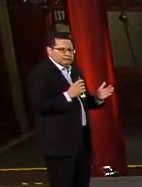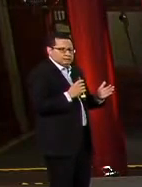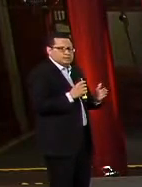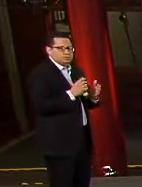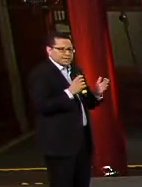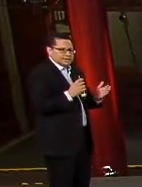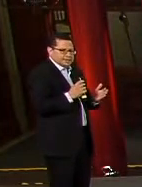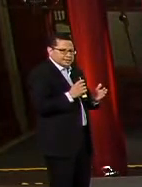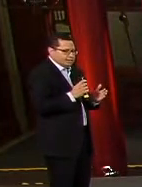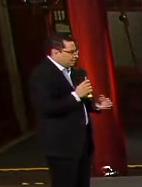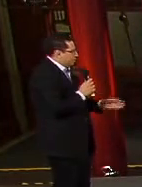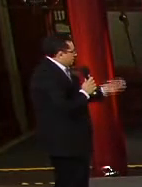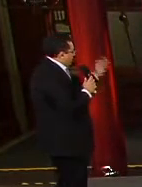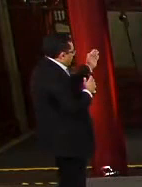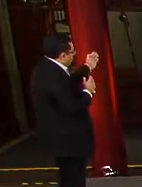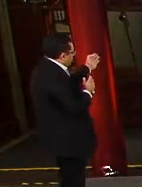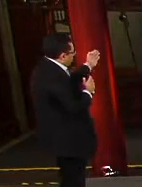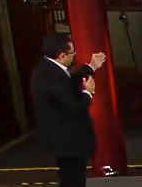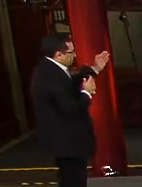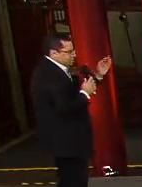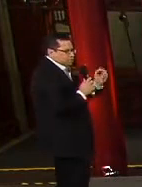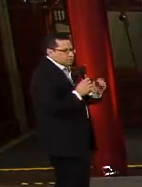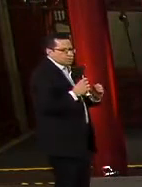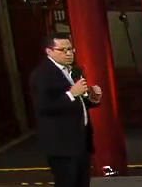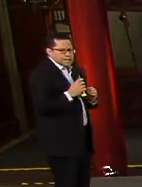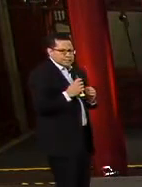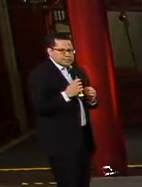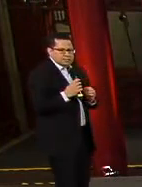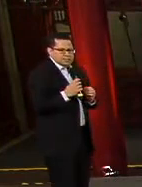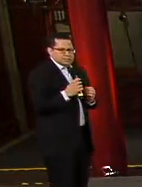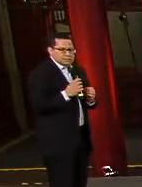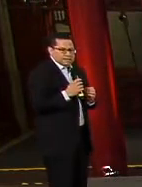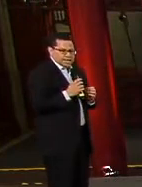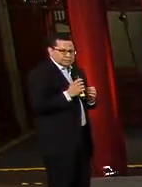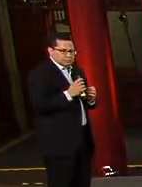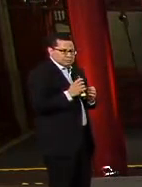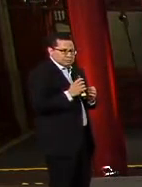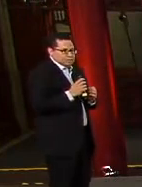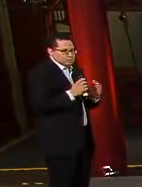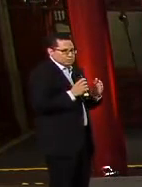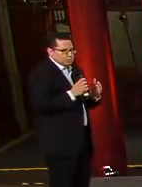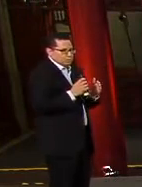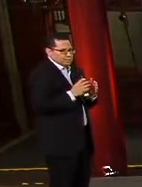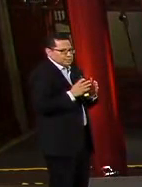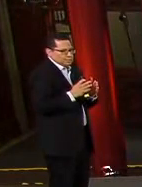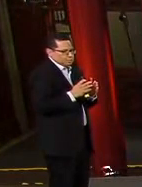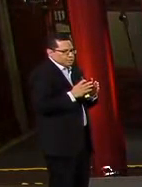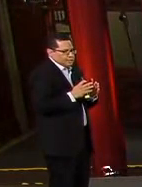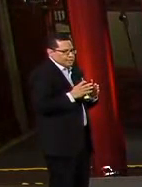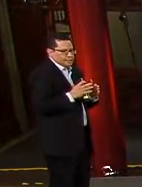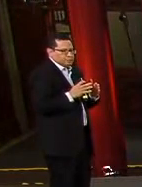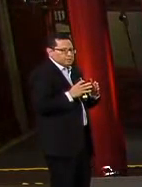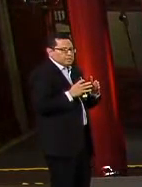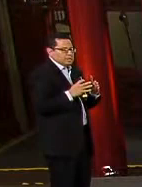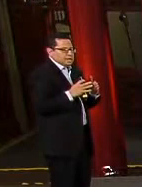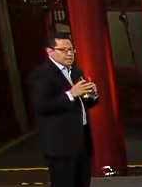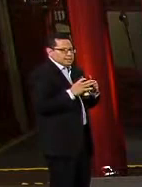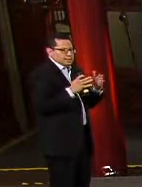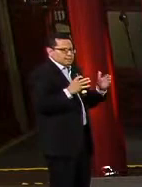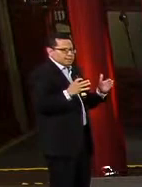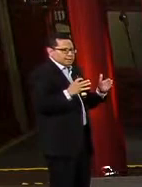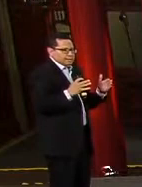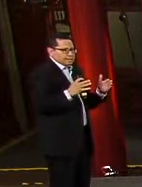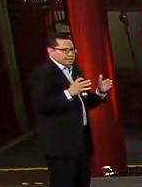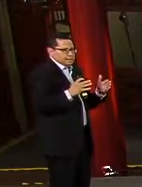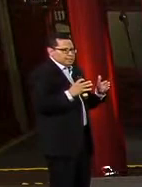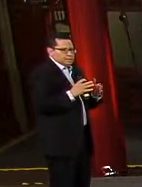escolar o estudiantil. El grupo de 25 a 59 años, que es un grupo que se encontraría, digamos, en